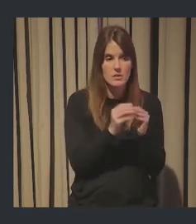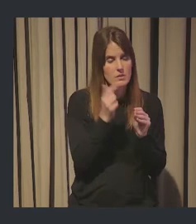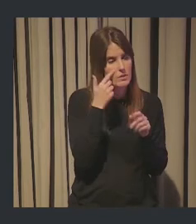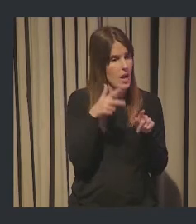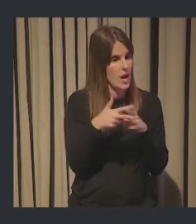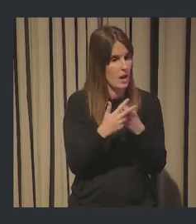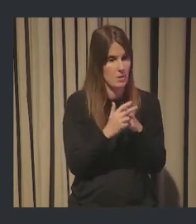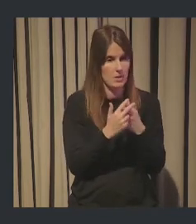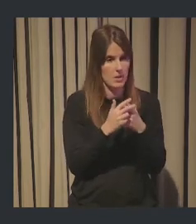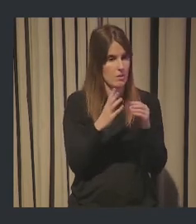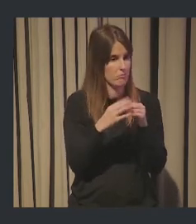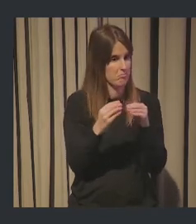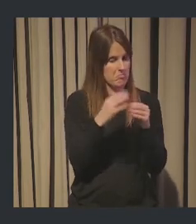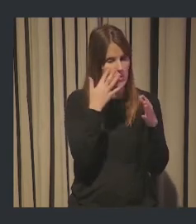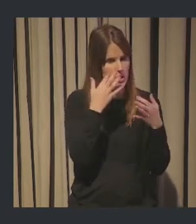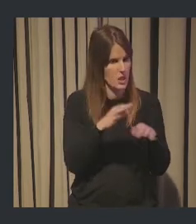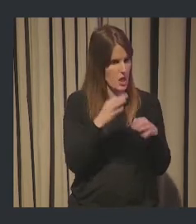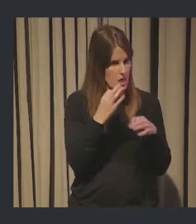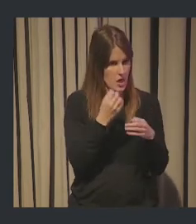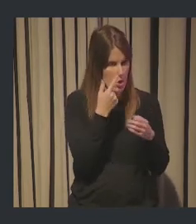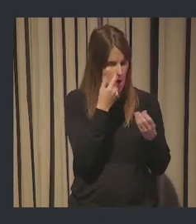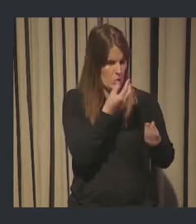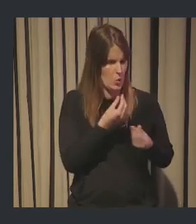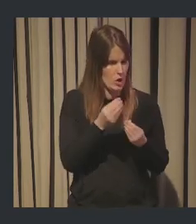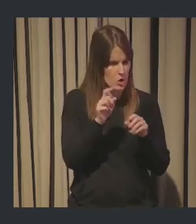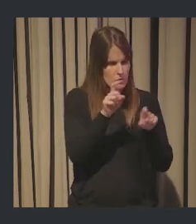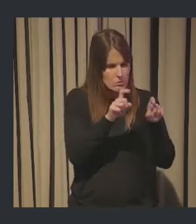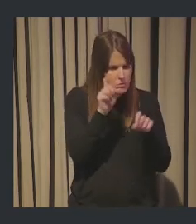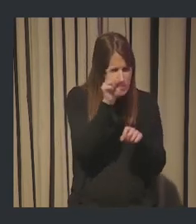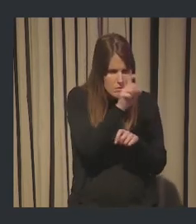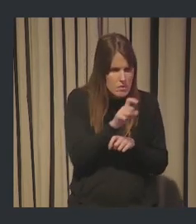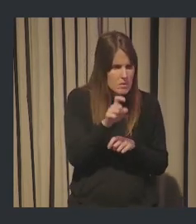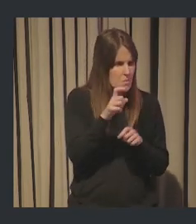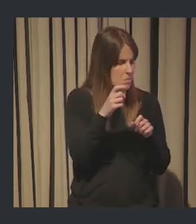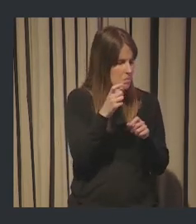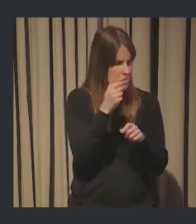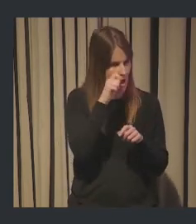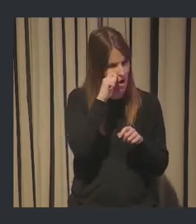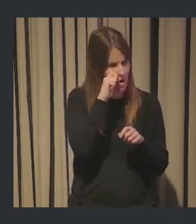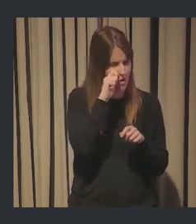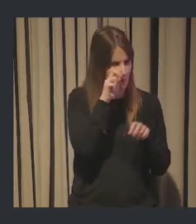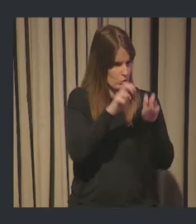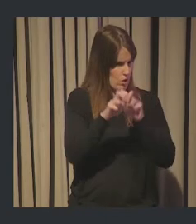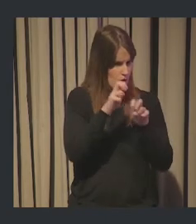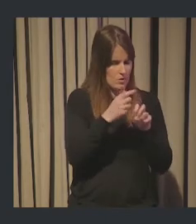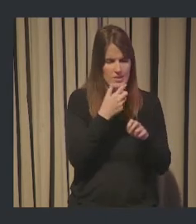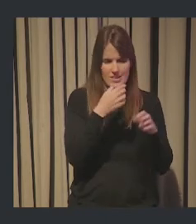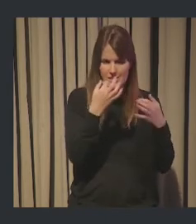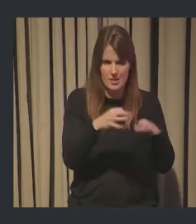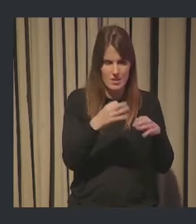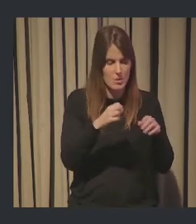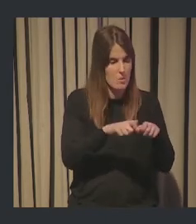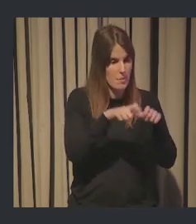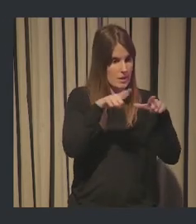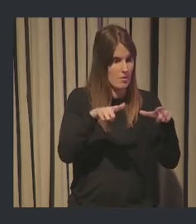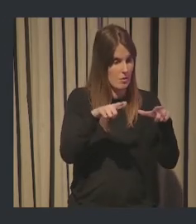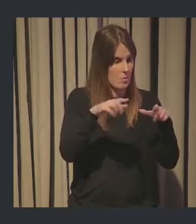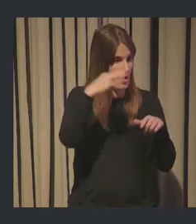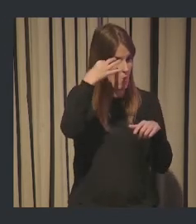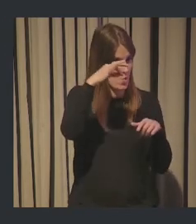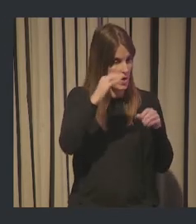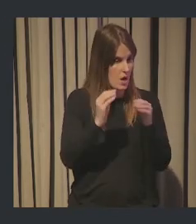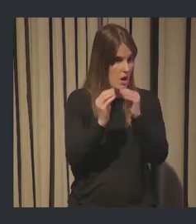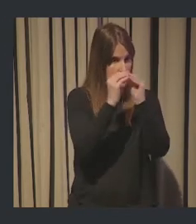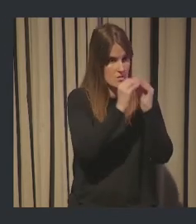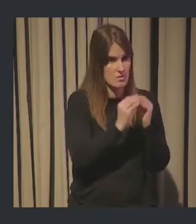muy fácil de usar, muy intuitiva, todos usamos buscadores para múltiples cosas, en este caso es única, una plataforma única porque no